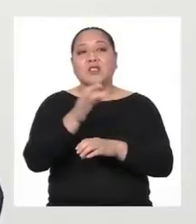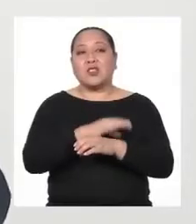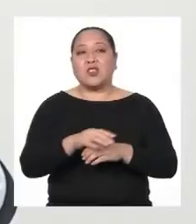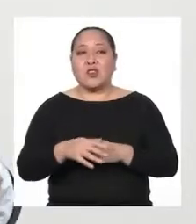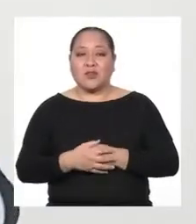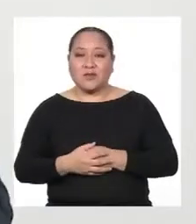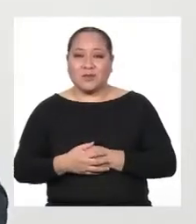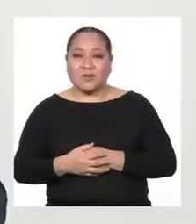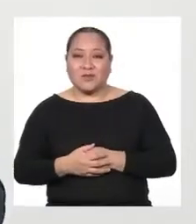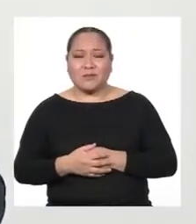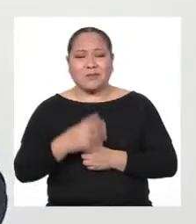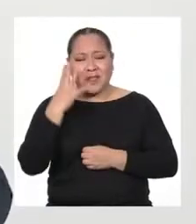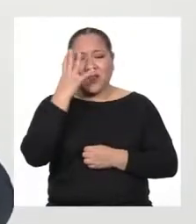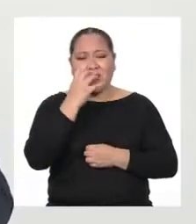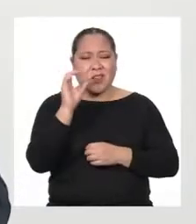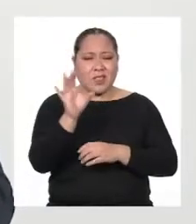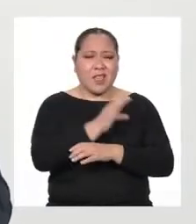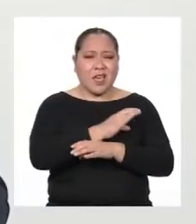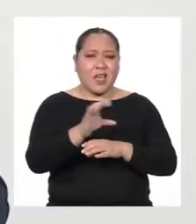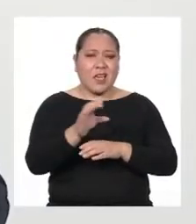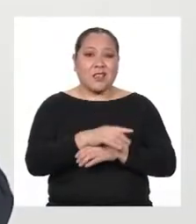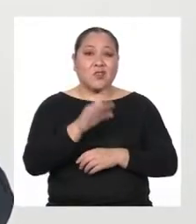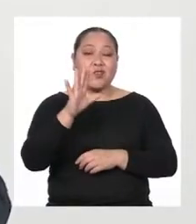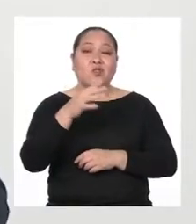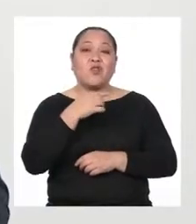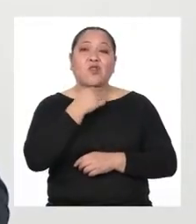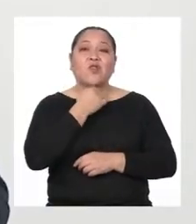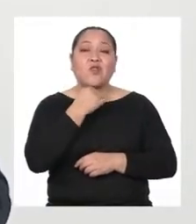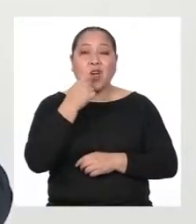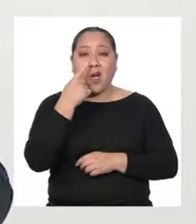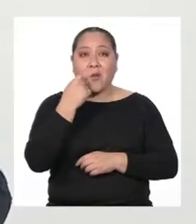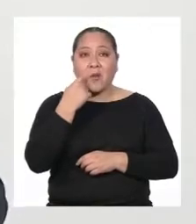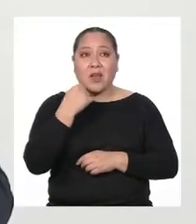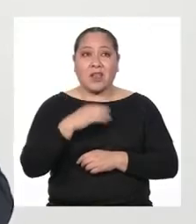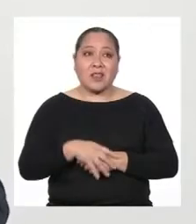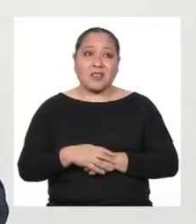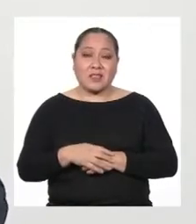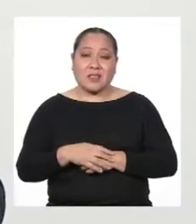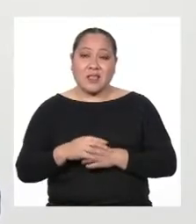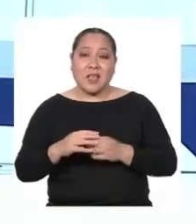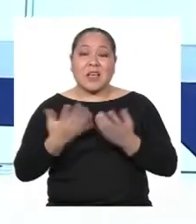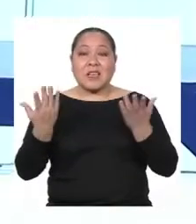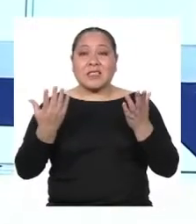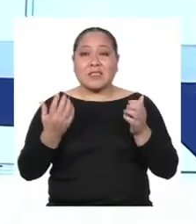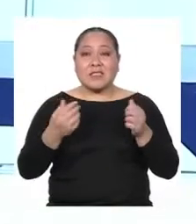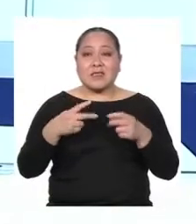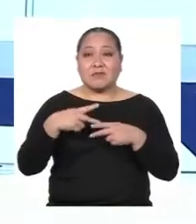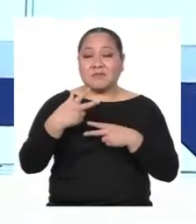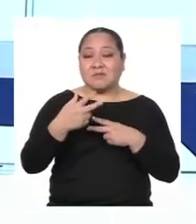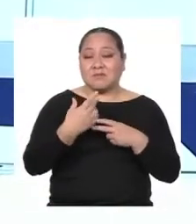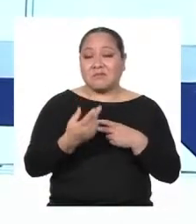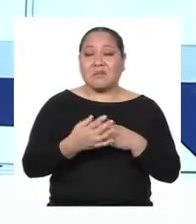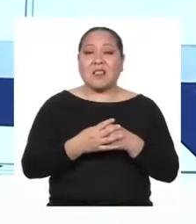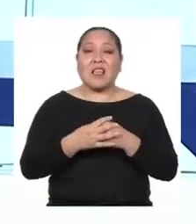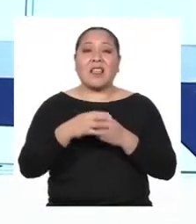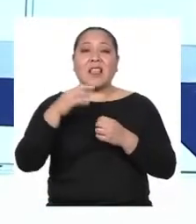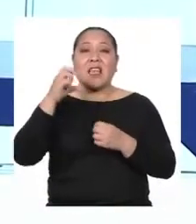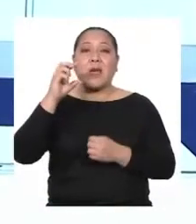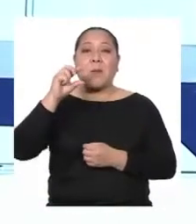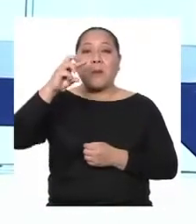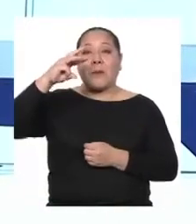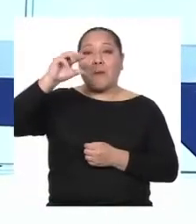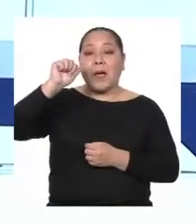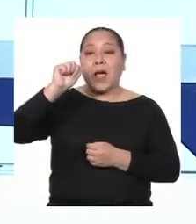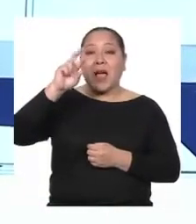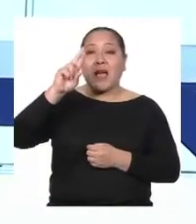¡Qué linda canción! Entonces tu abuelo es paisano de José María Arguedas Así es, y es algo de lo que él